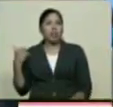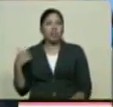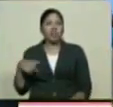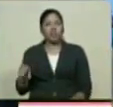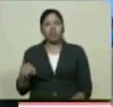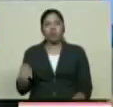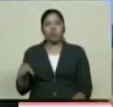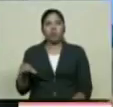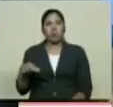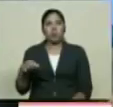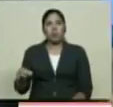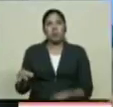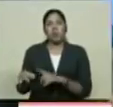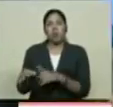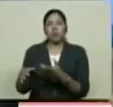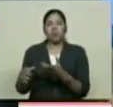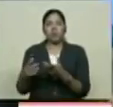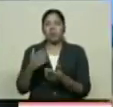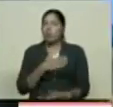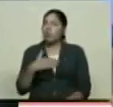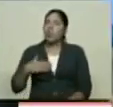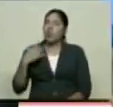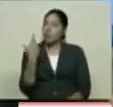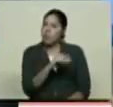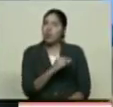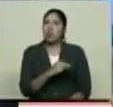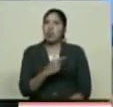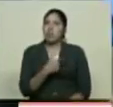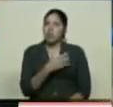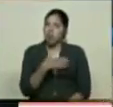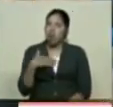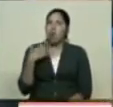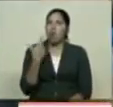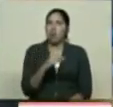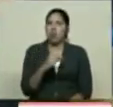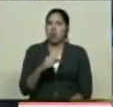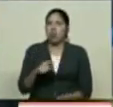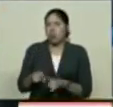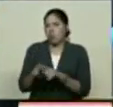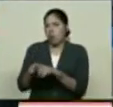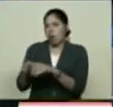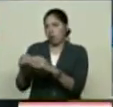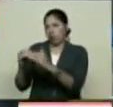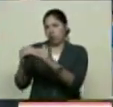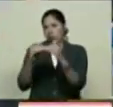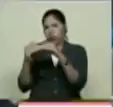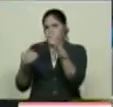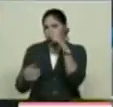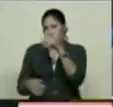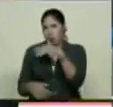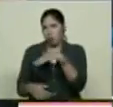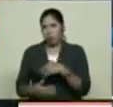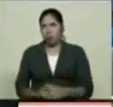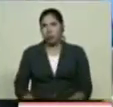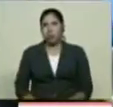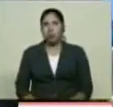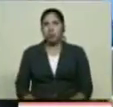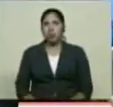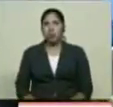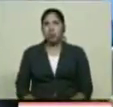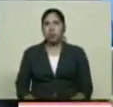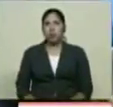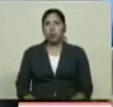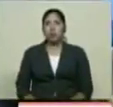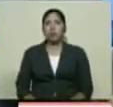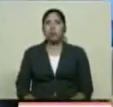Como pasaba en casi todos los pueblos Y bueno, de la iniciativa de muchachos Y muchachas para aquellos más jóvenes Para aquel